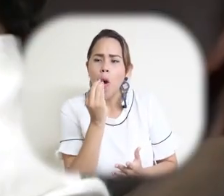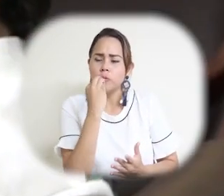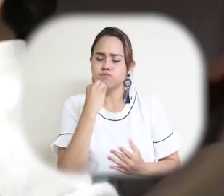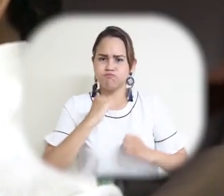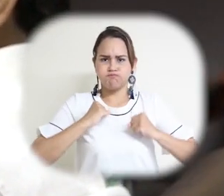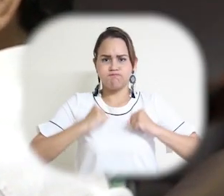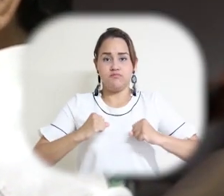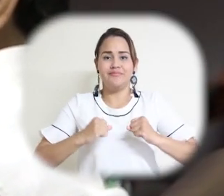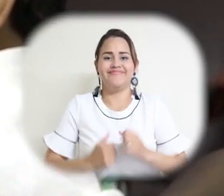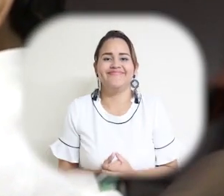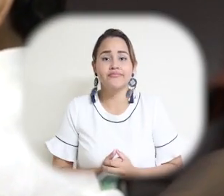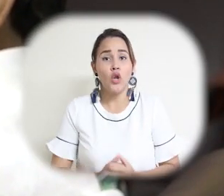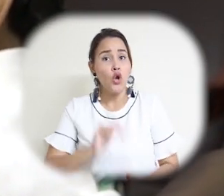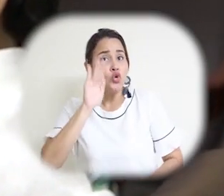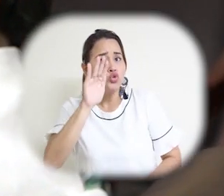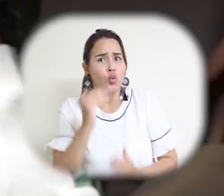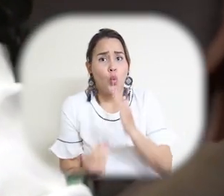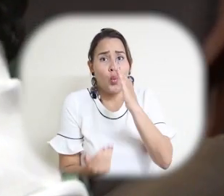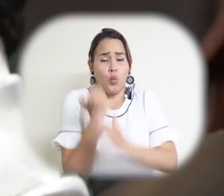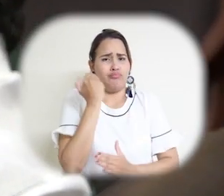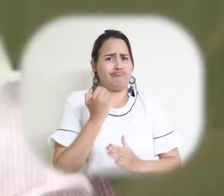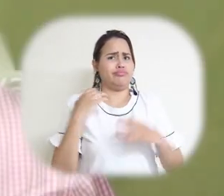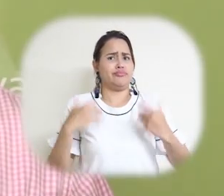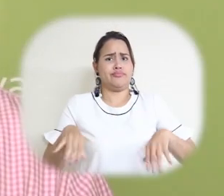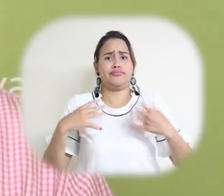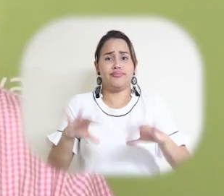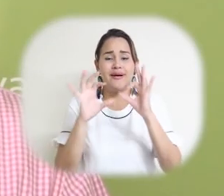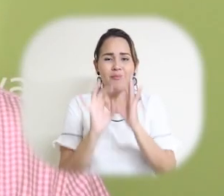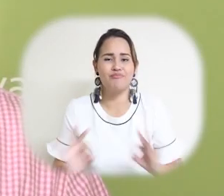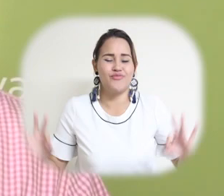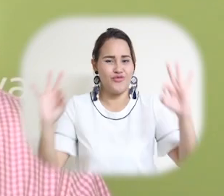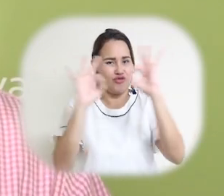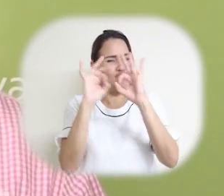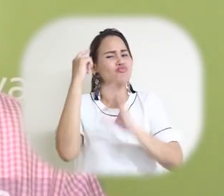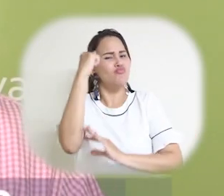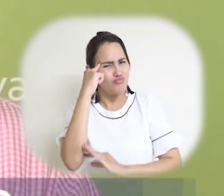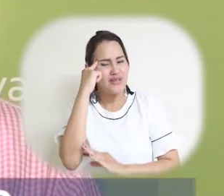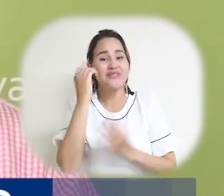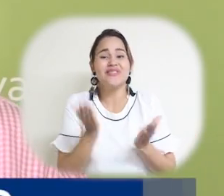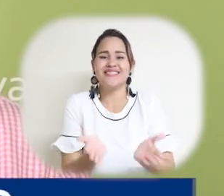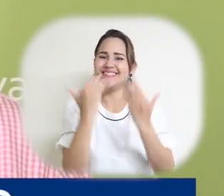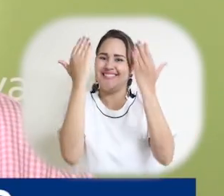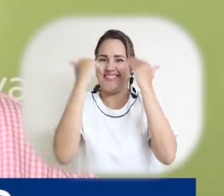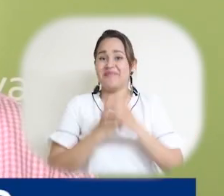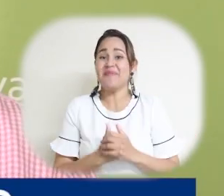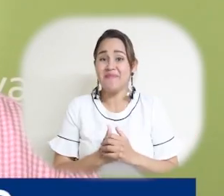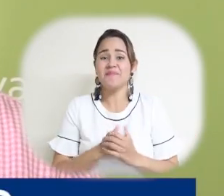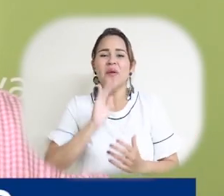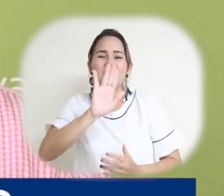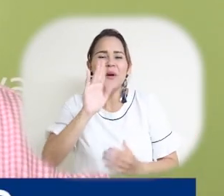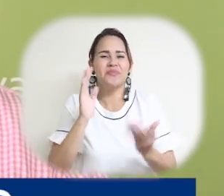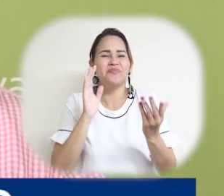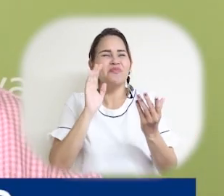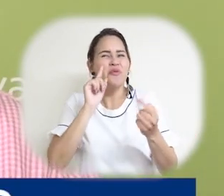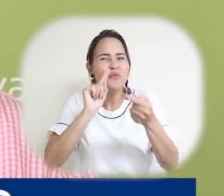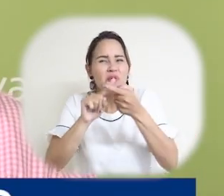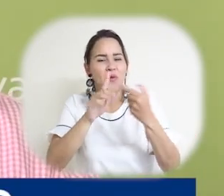y en toda Colombia. Esto es una innovación muy importante y creemos que va a ser ahora con un proceso de